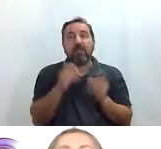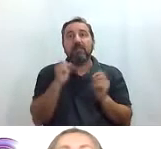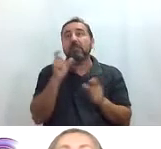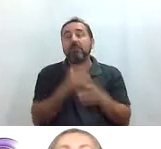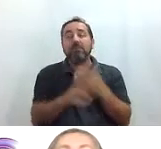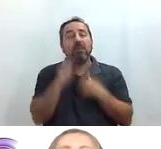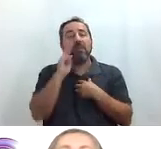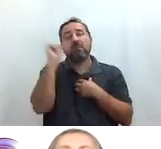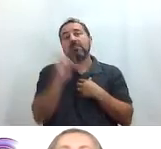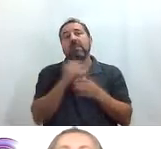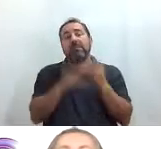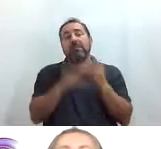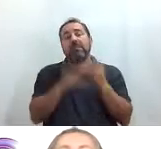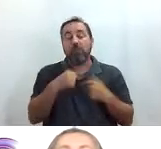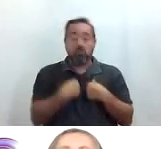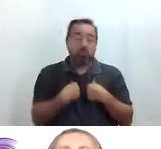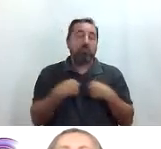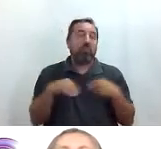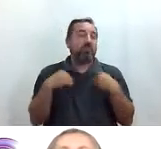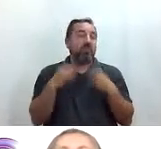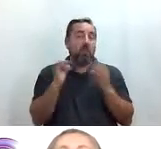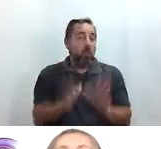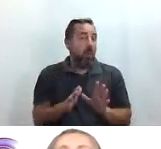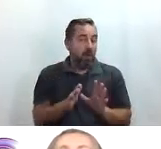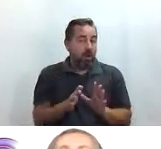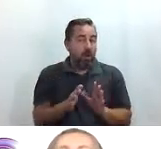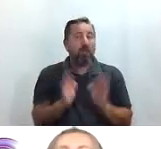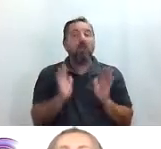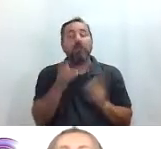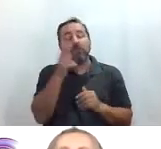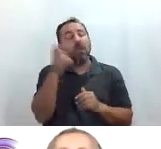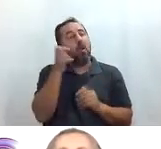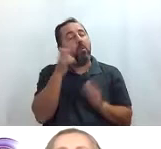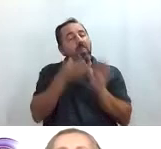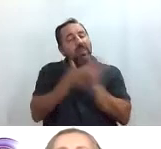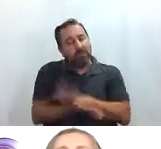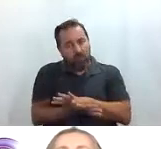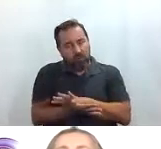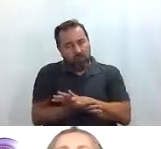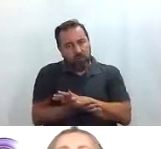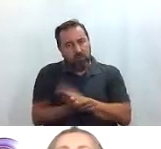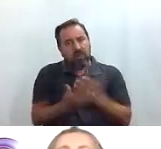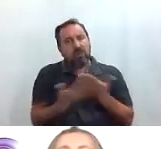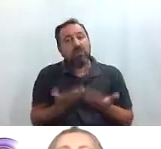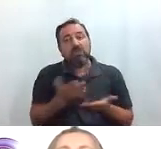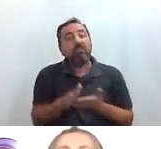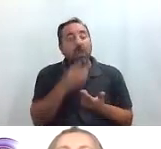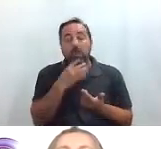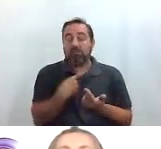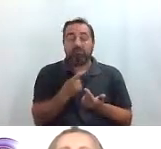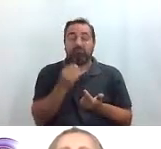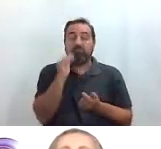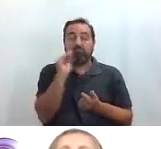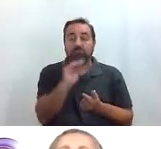disfrutaba de la obra y yo la disfrutaba igual pero además con audiodescripción por lo cual no tenía que ir preguntando